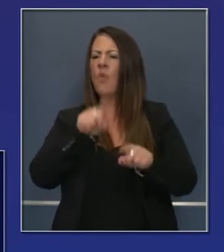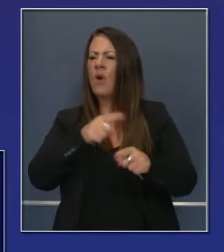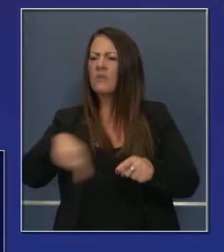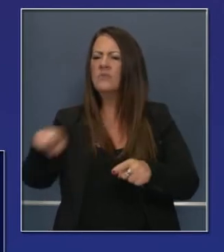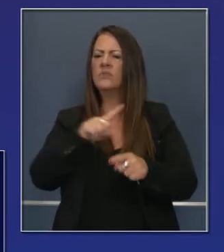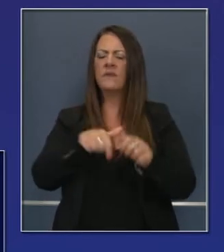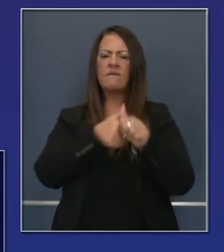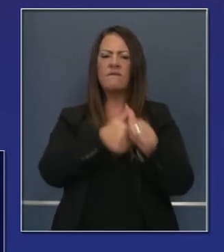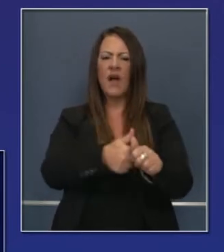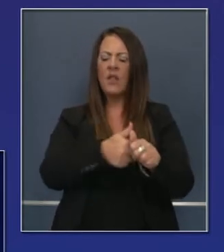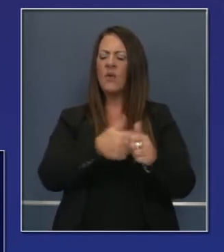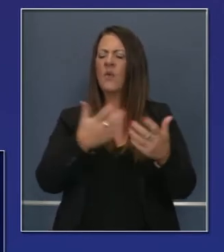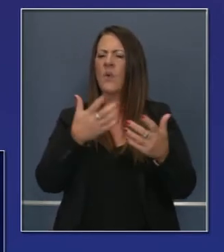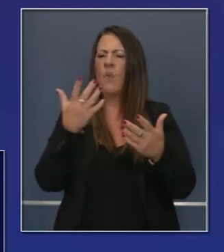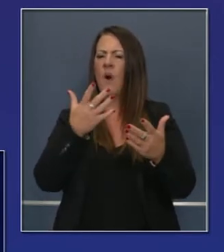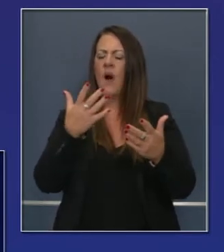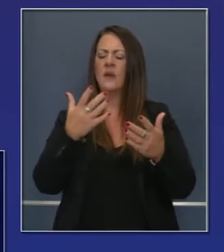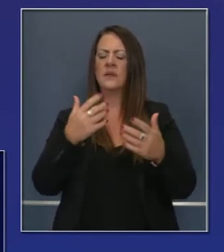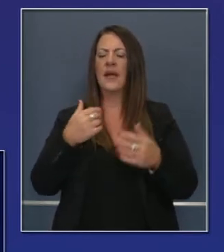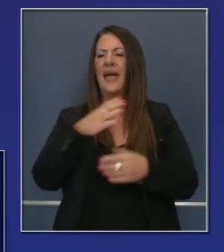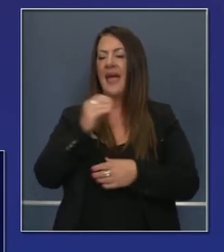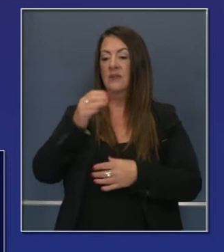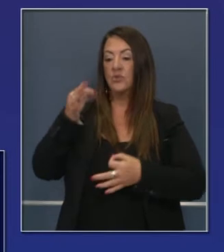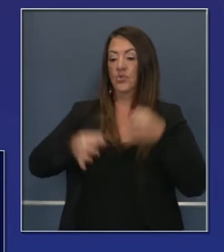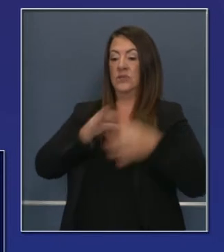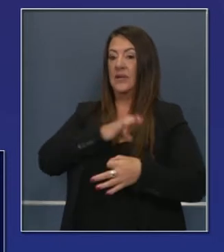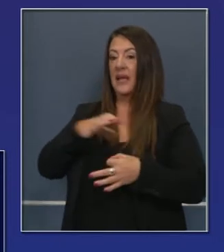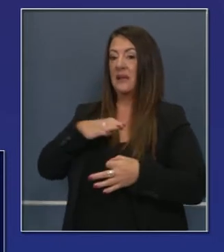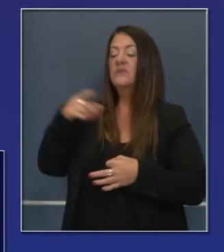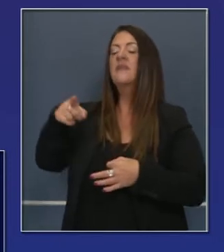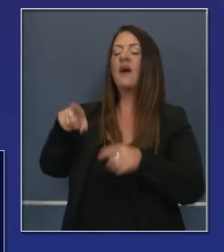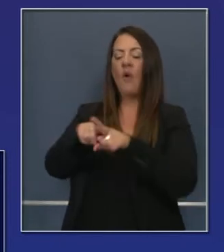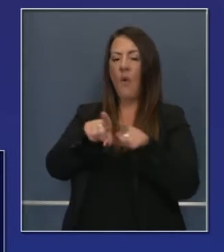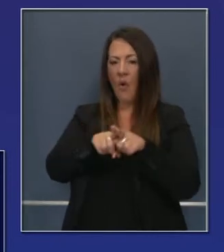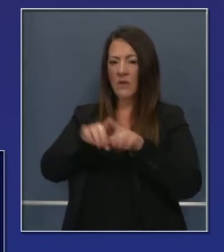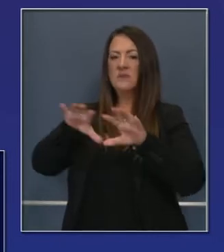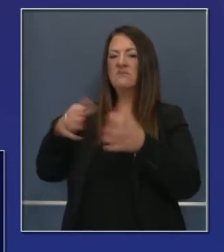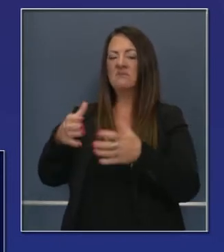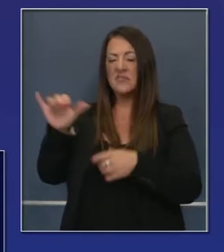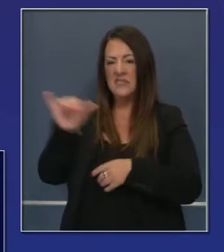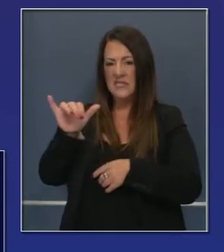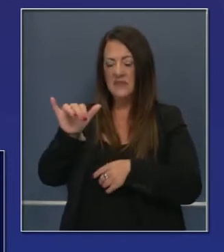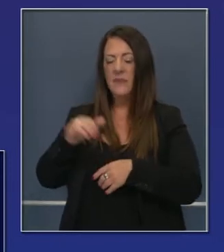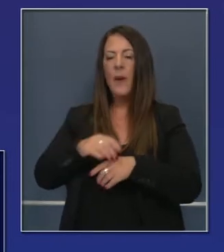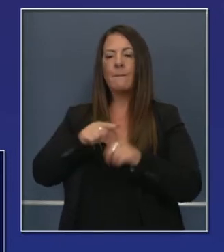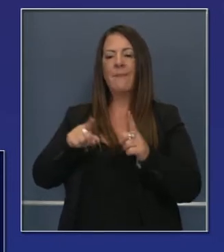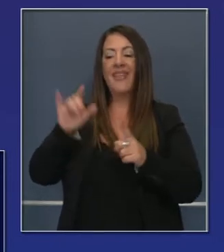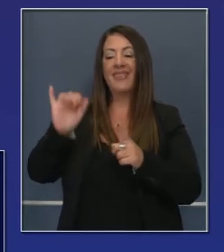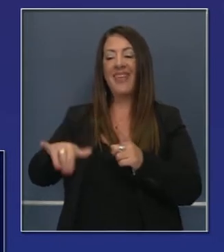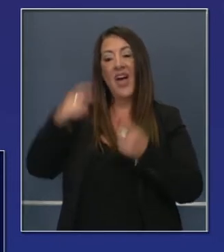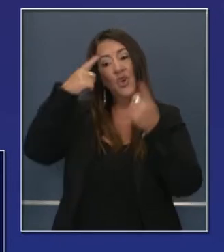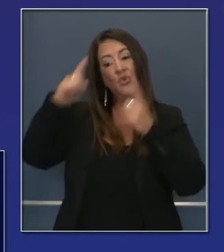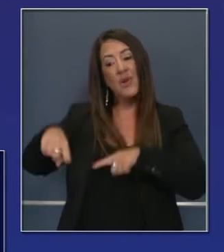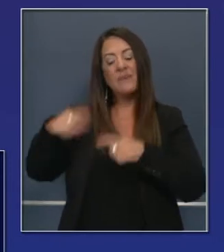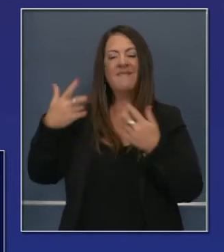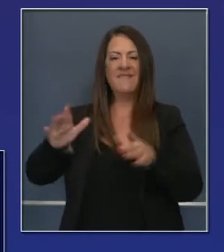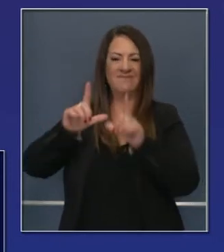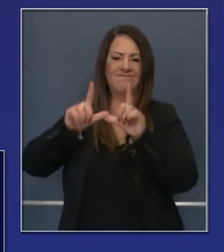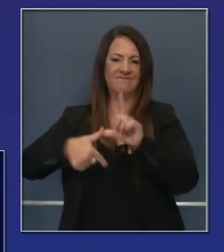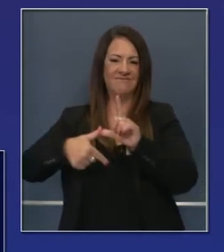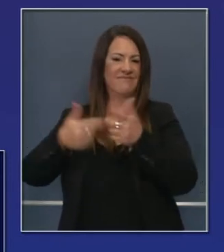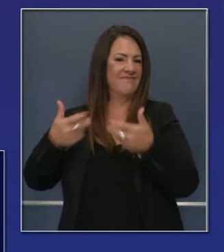ejecutivas que el Consejo de la Judicatura las ha preparado, pero todas ya se han